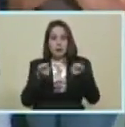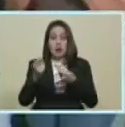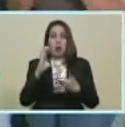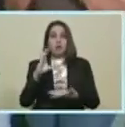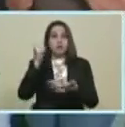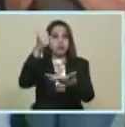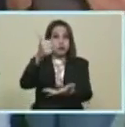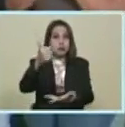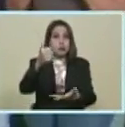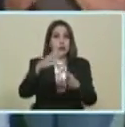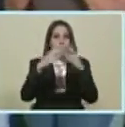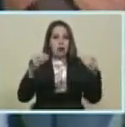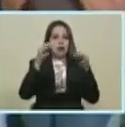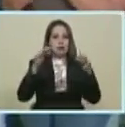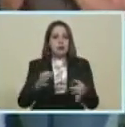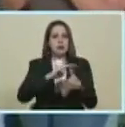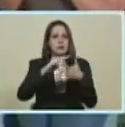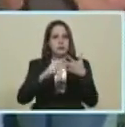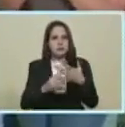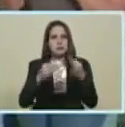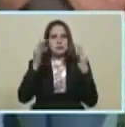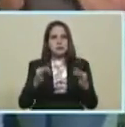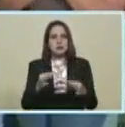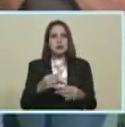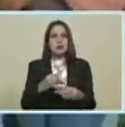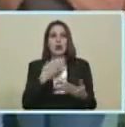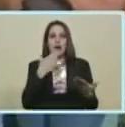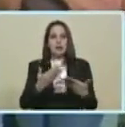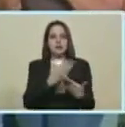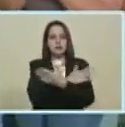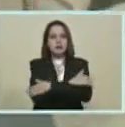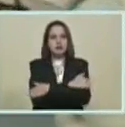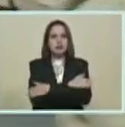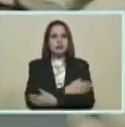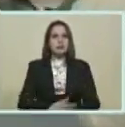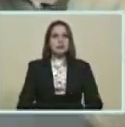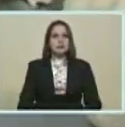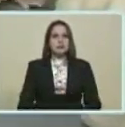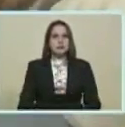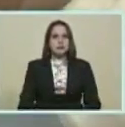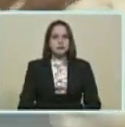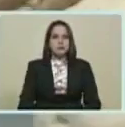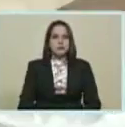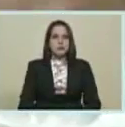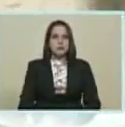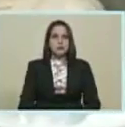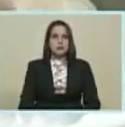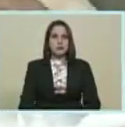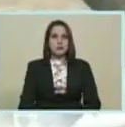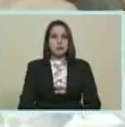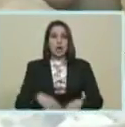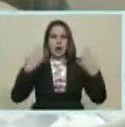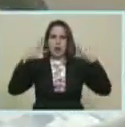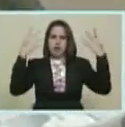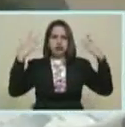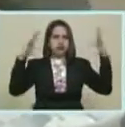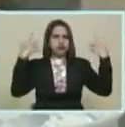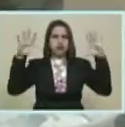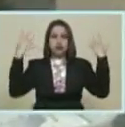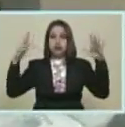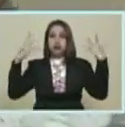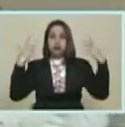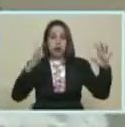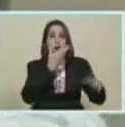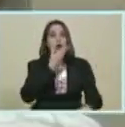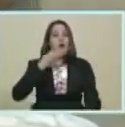Y del aseguramiento De la materia prima Adelante presidente Un fuerte abrazo Le damos desde aquí Nuestro aplauso A la juventud